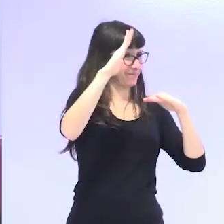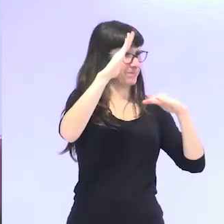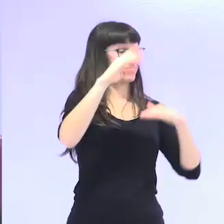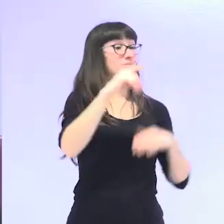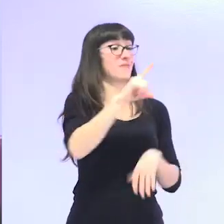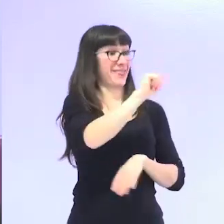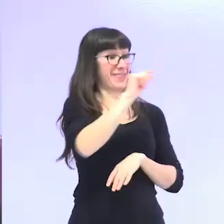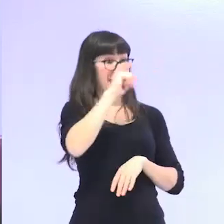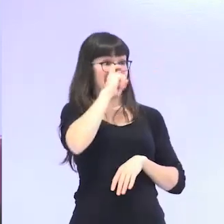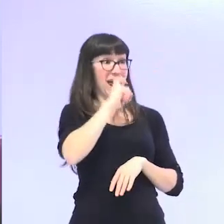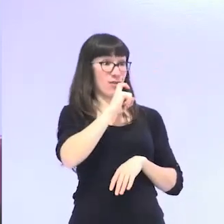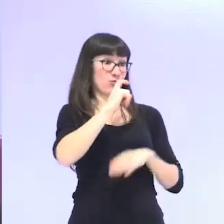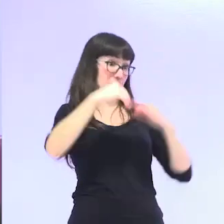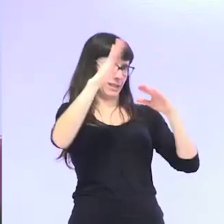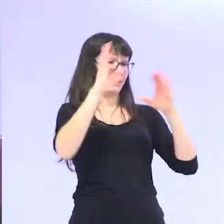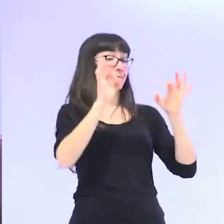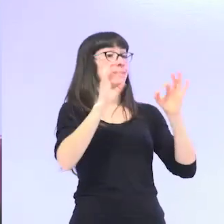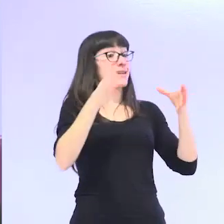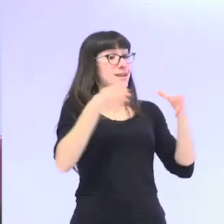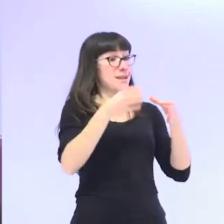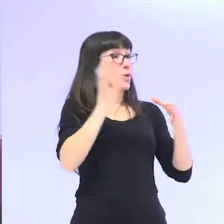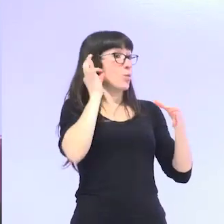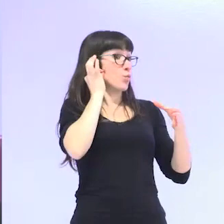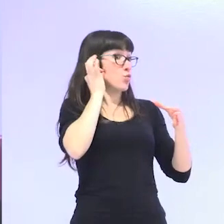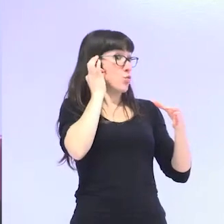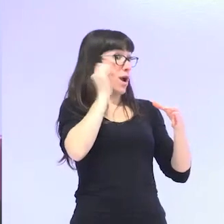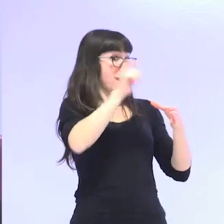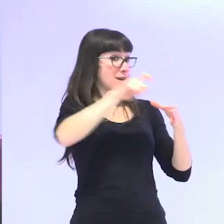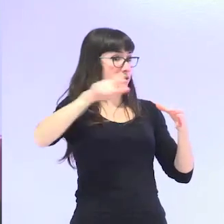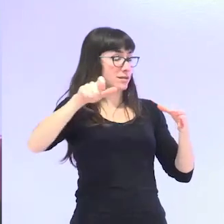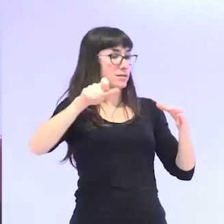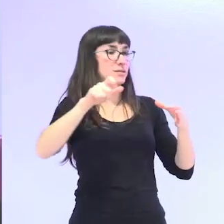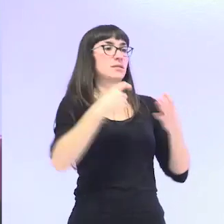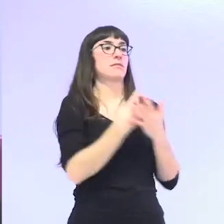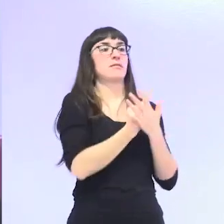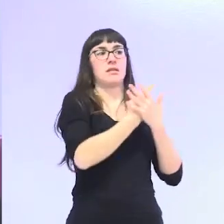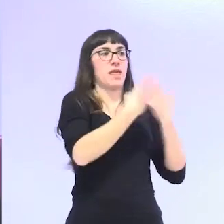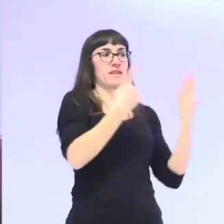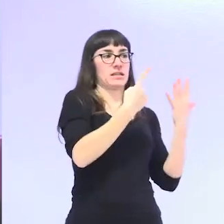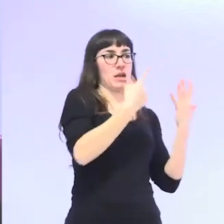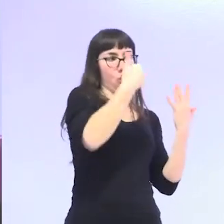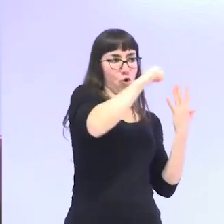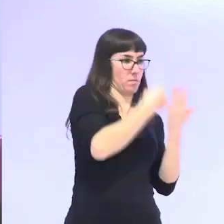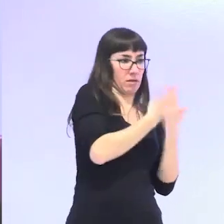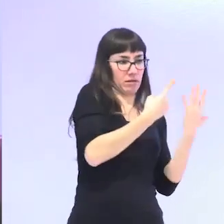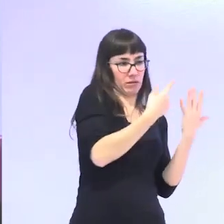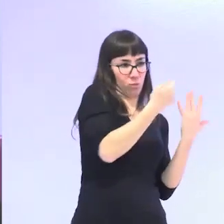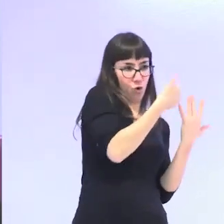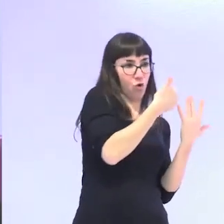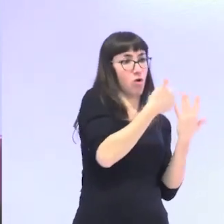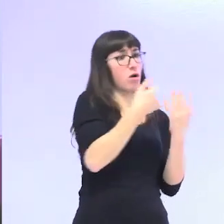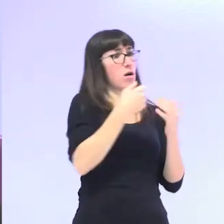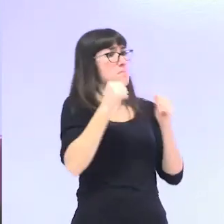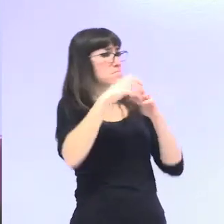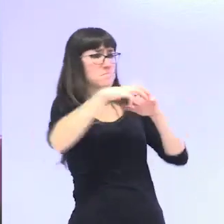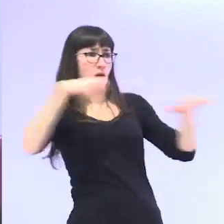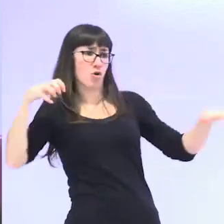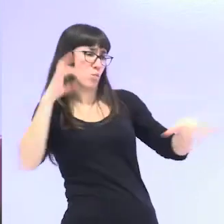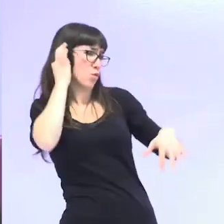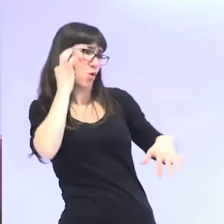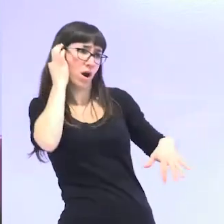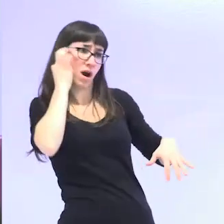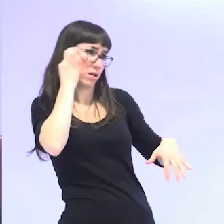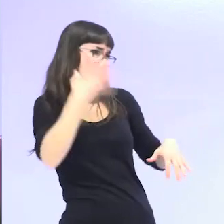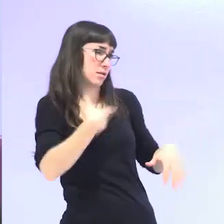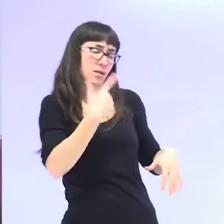mujeres de 100 años hay 16 hombres. La proporción es como para tener en cuenta lo que